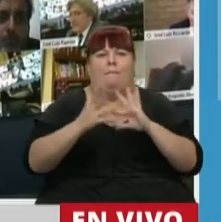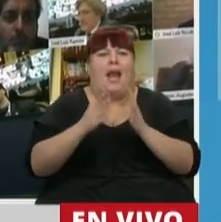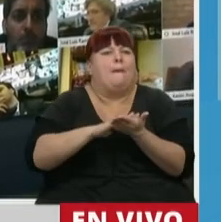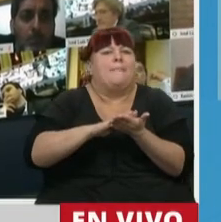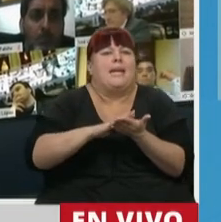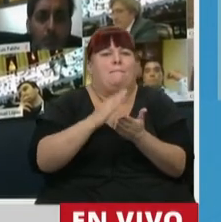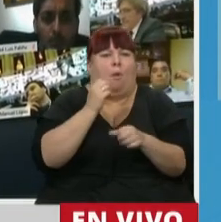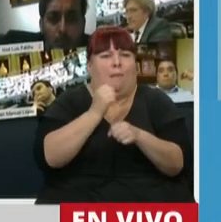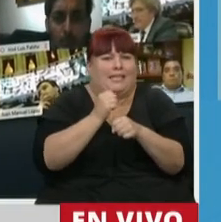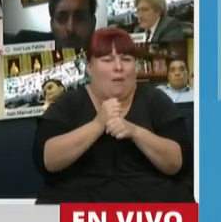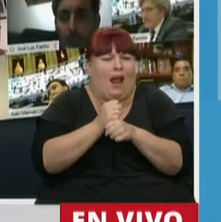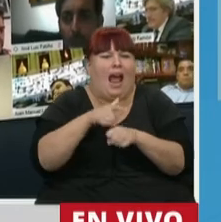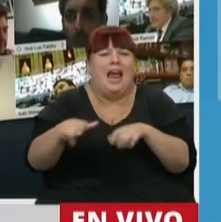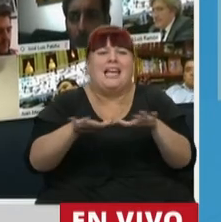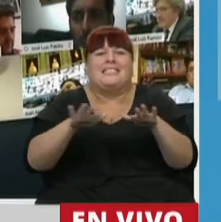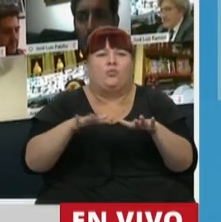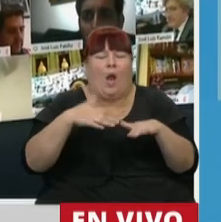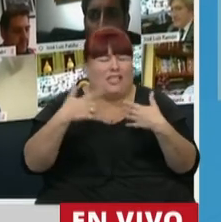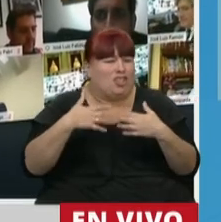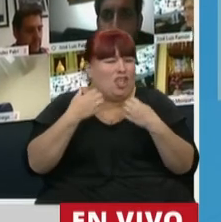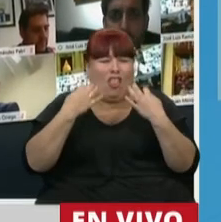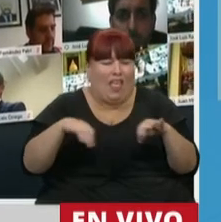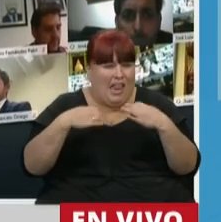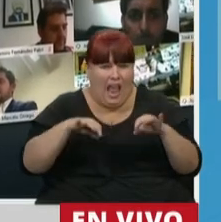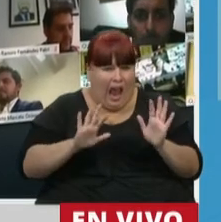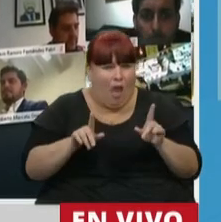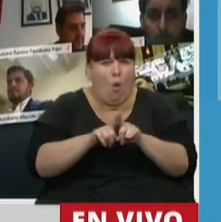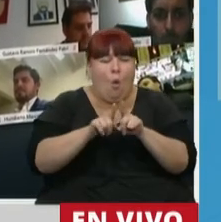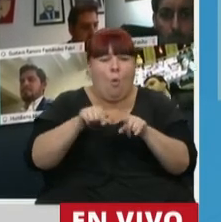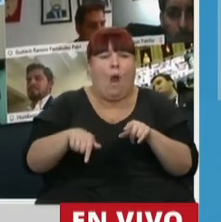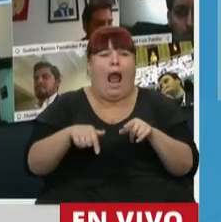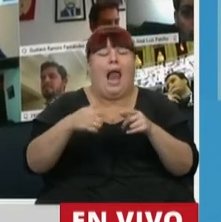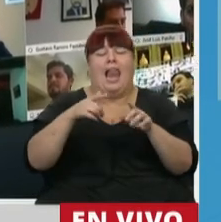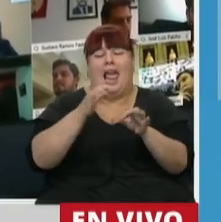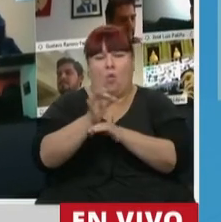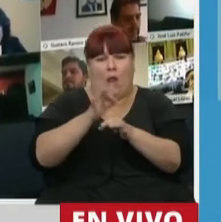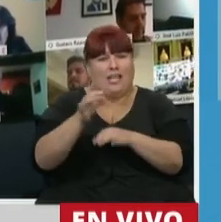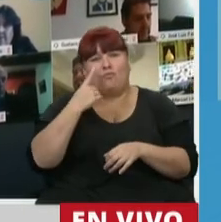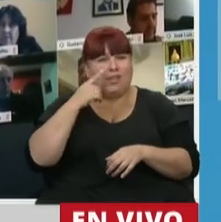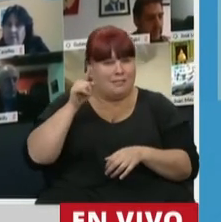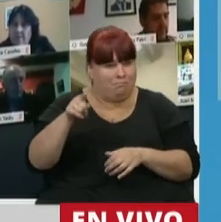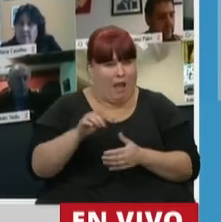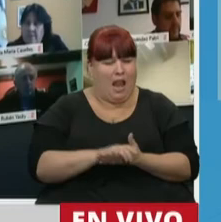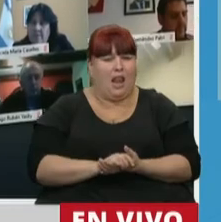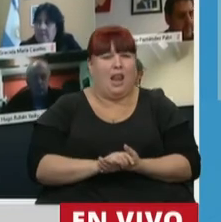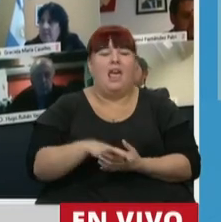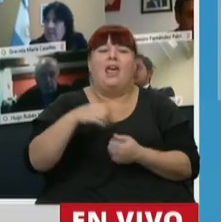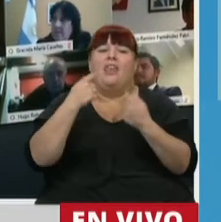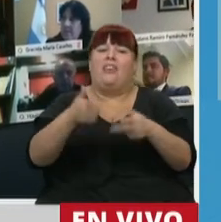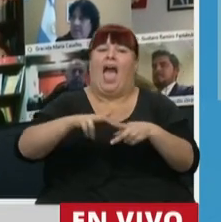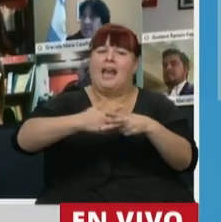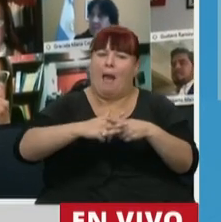mínimas para que en un contexto de enorme vulnerabilidad como es el sistema educativo municipal tengan las